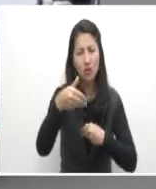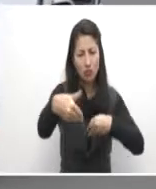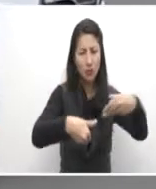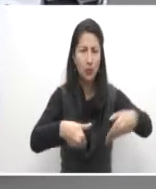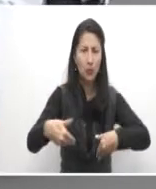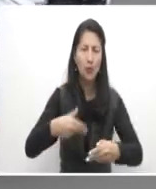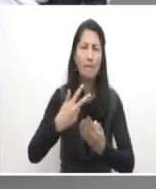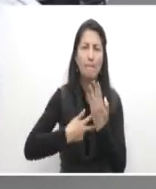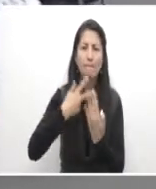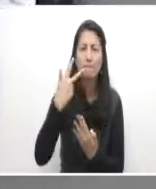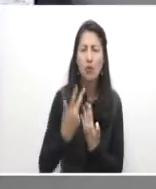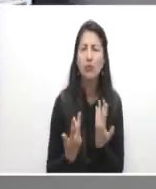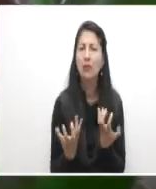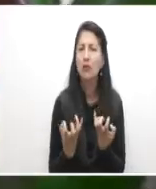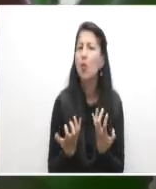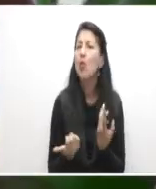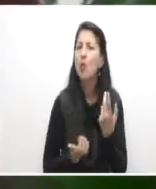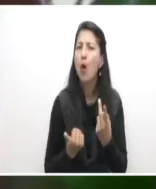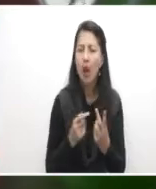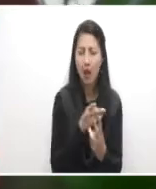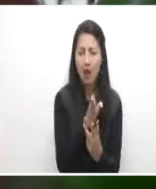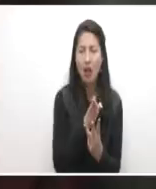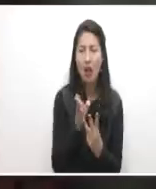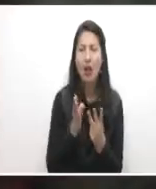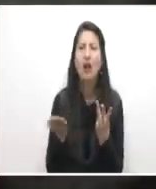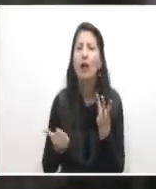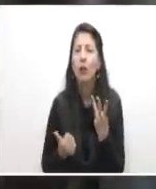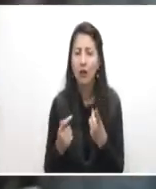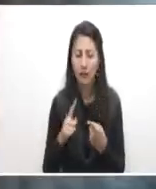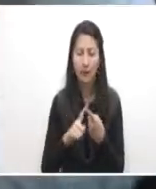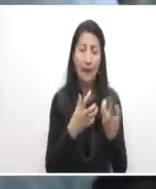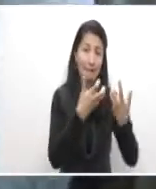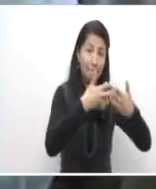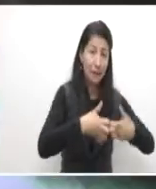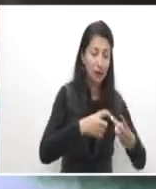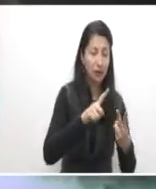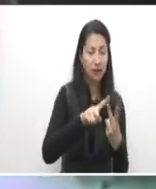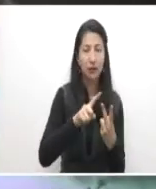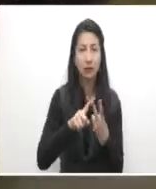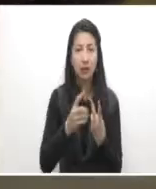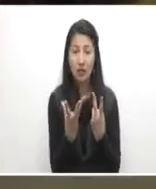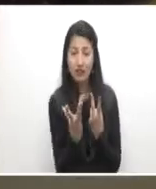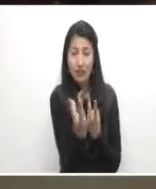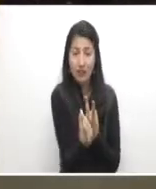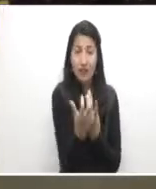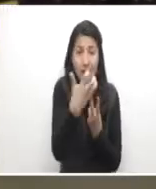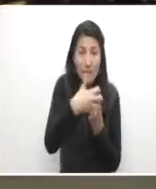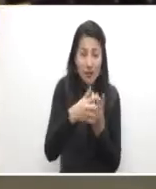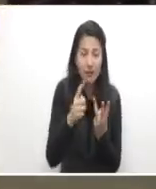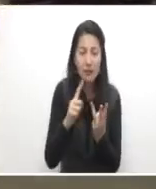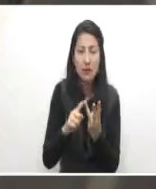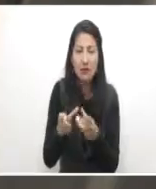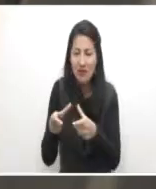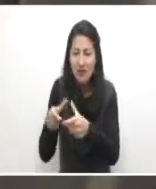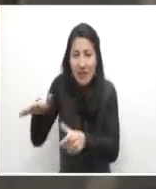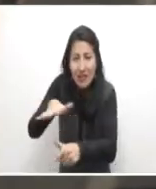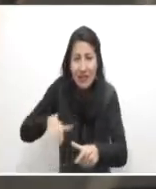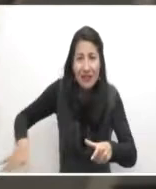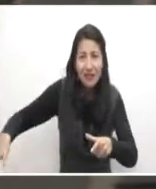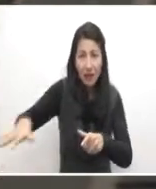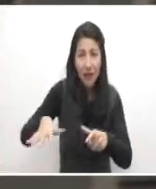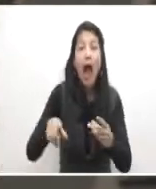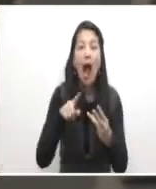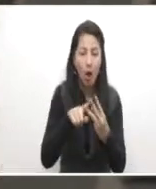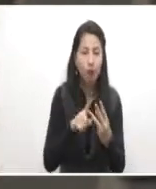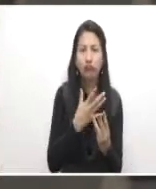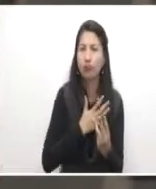formación bajo una de estas tres modalidades. Empresa, Empresas Agrupadas, Gremios. El